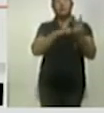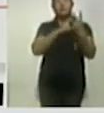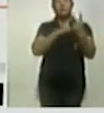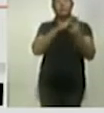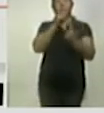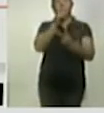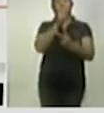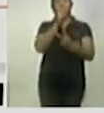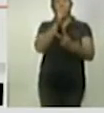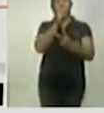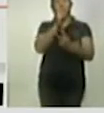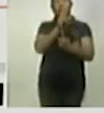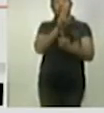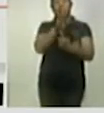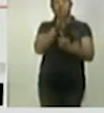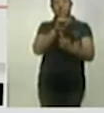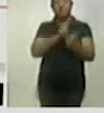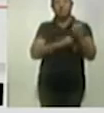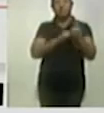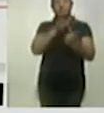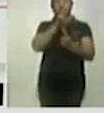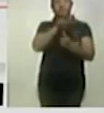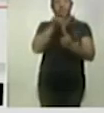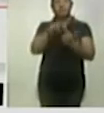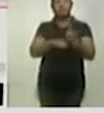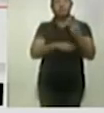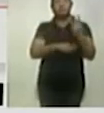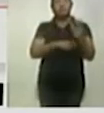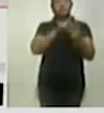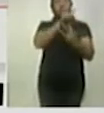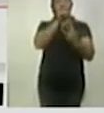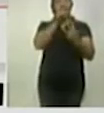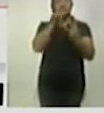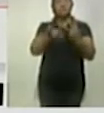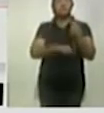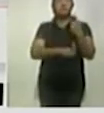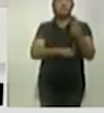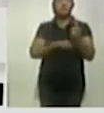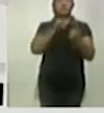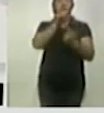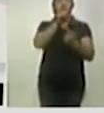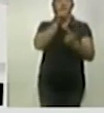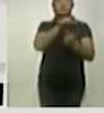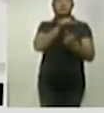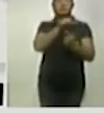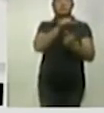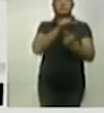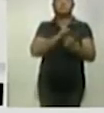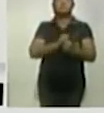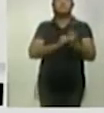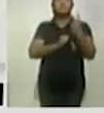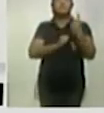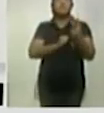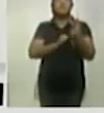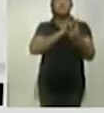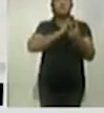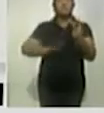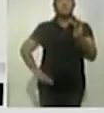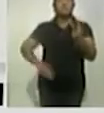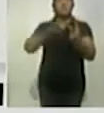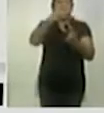San José Teacalco, Tenancingo y Amajac diecisiete, Tetlatlauca dieciséis, Alzayanca y Zompantepec quince,